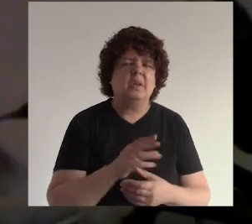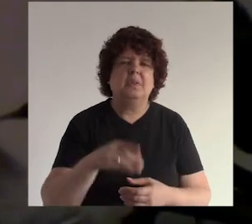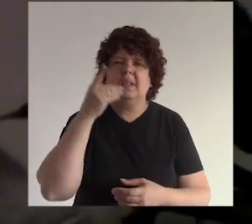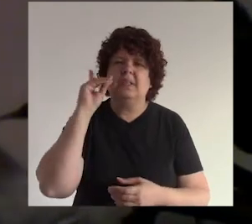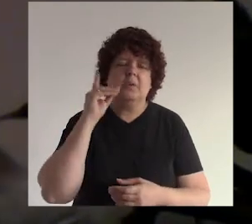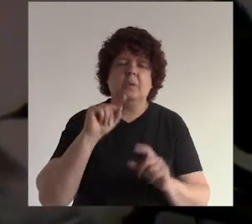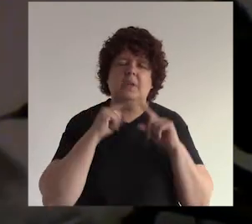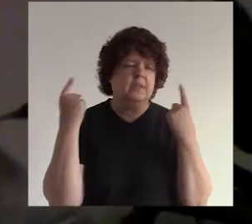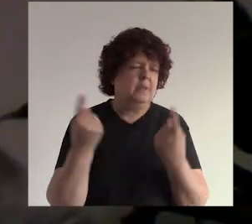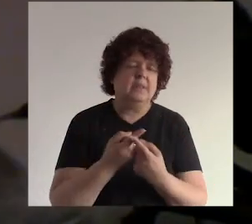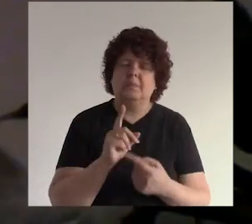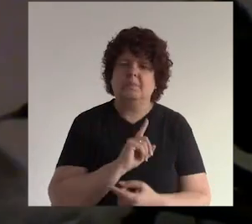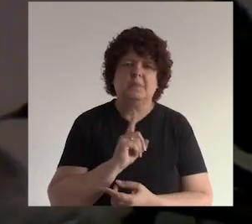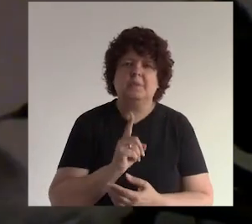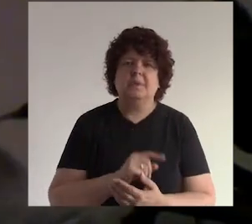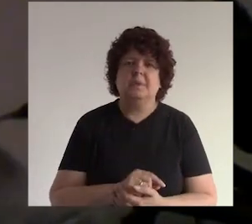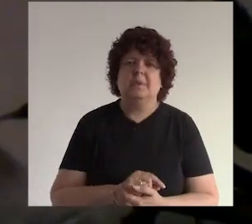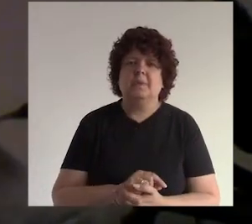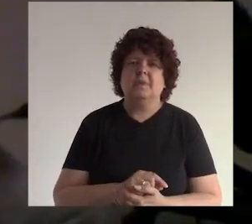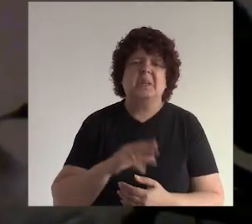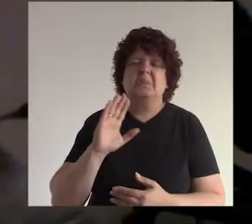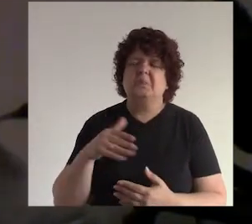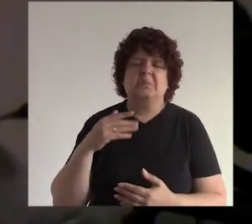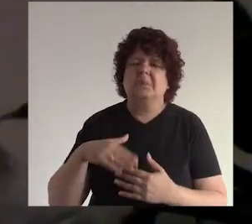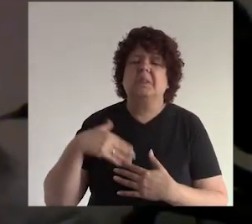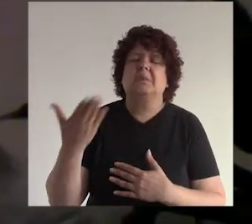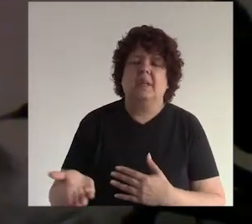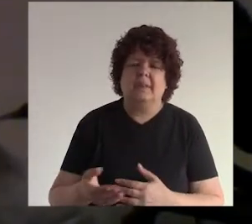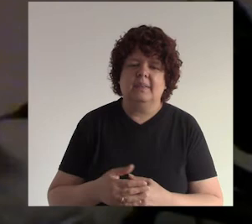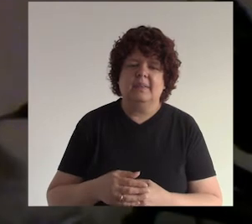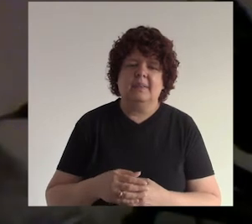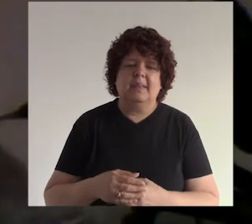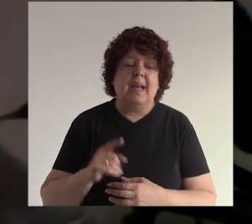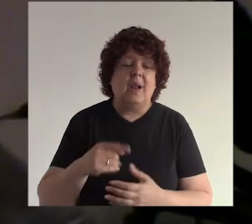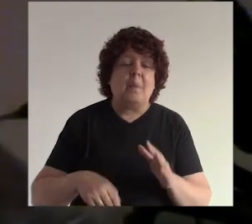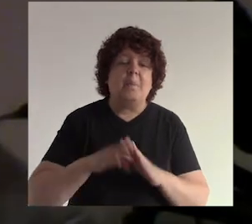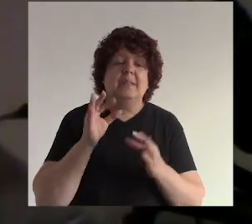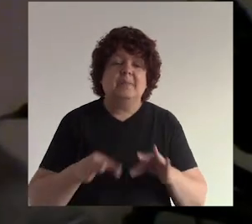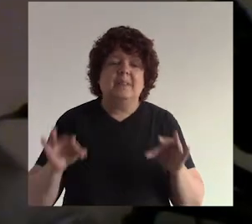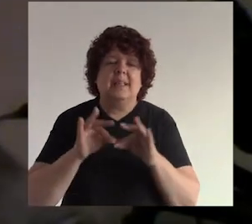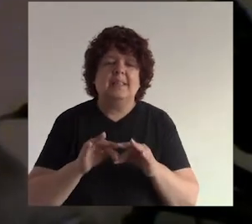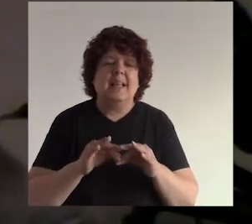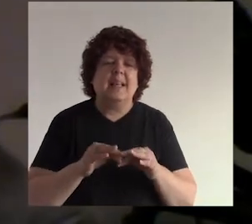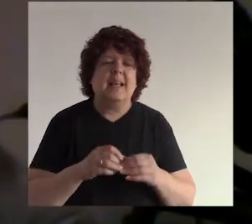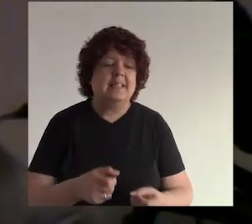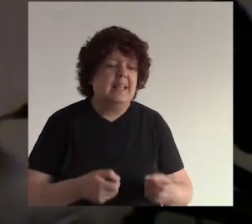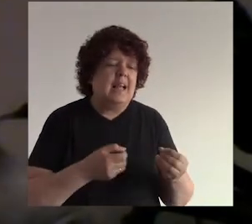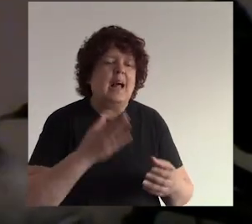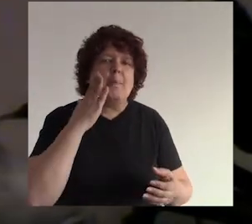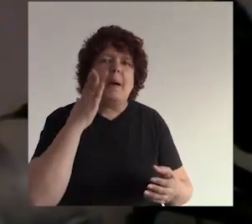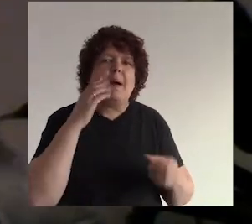no es el desayuno no es la torta ¿no? eso era secundario el premio mayor era ver la cara de la mamá